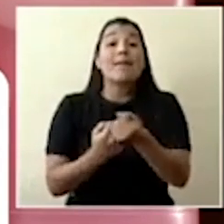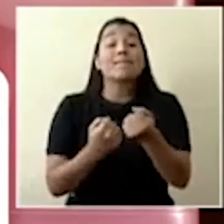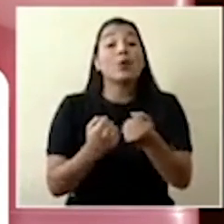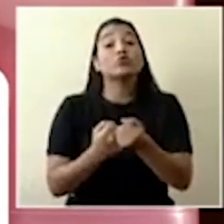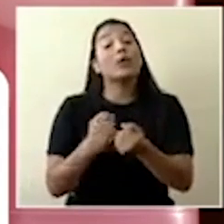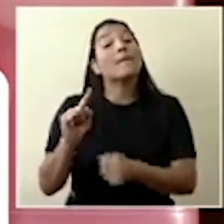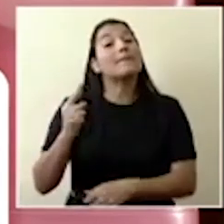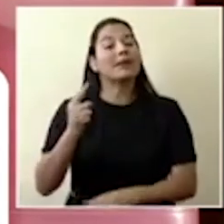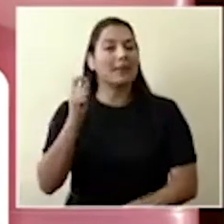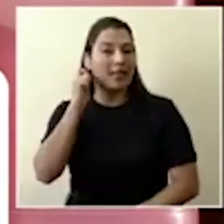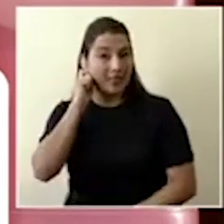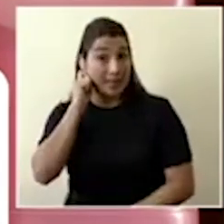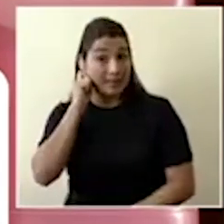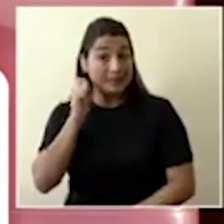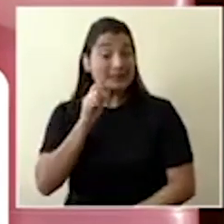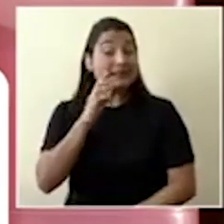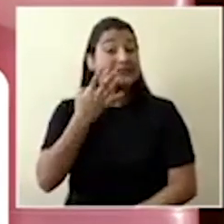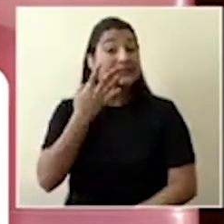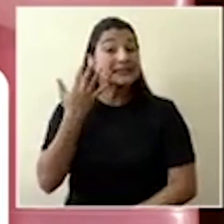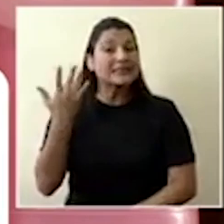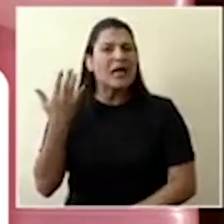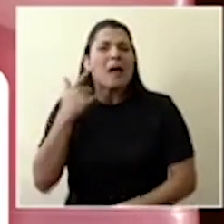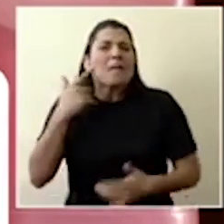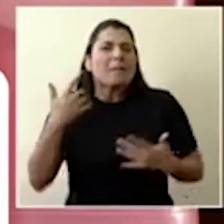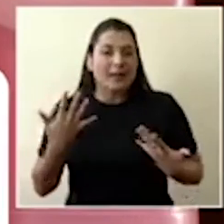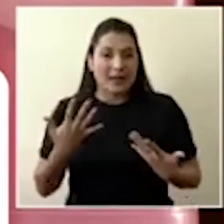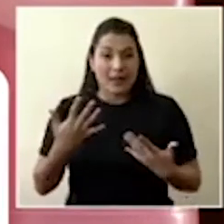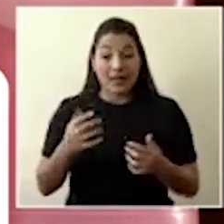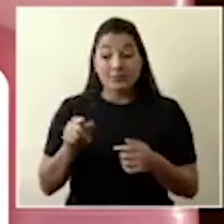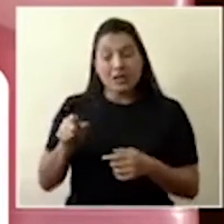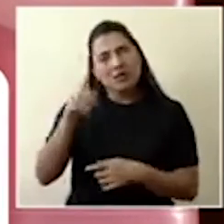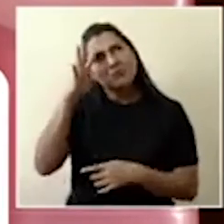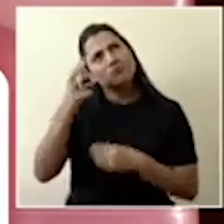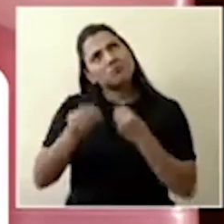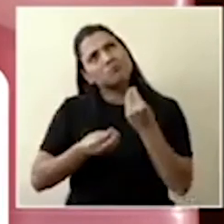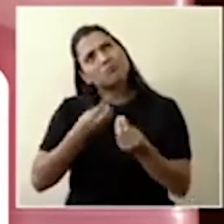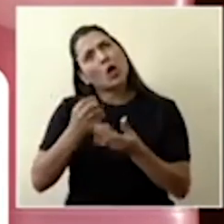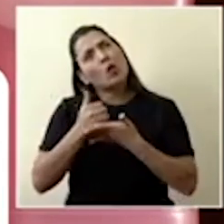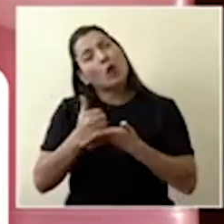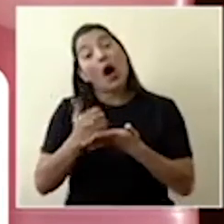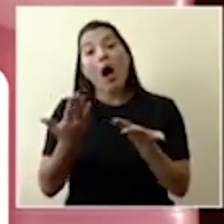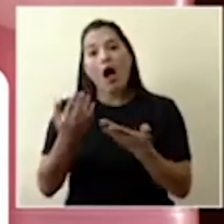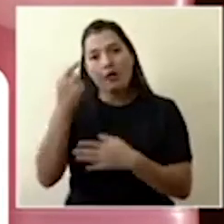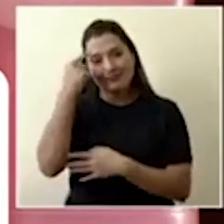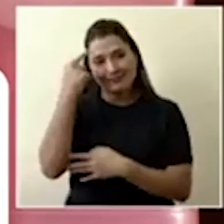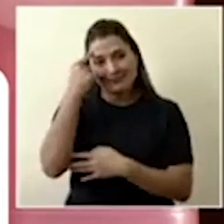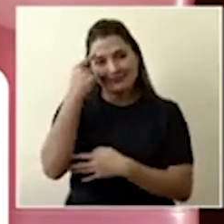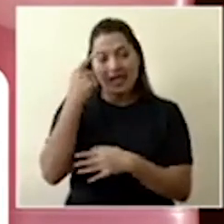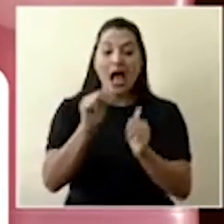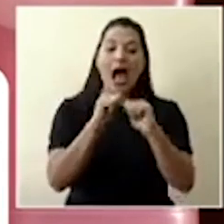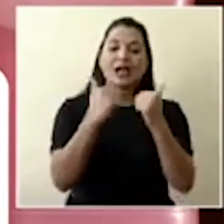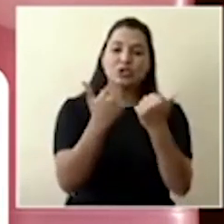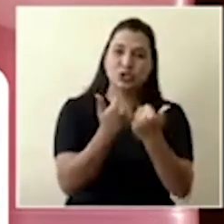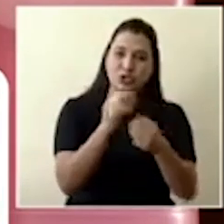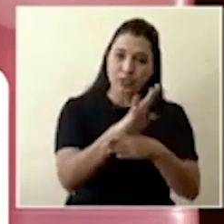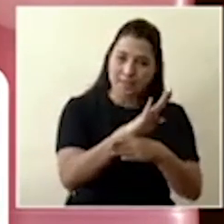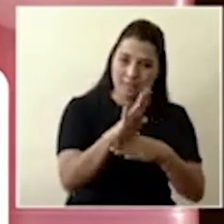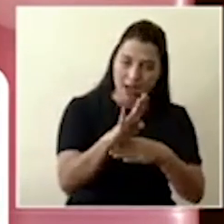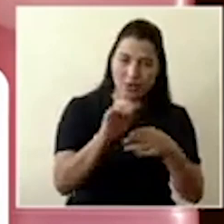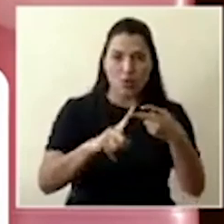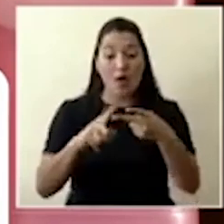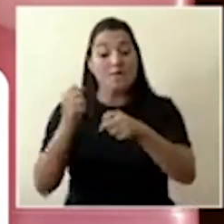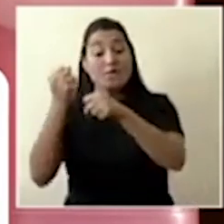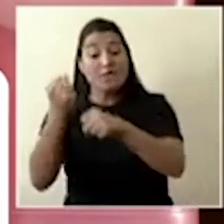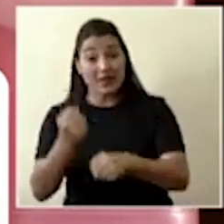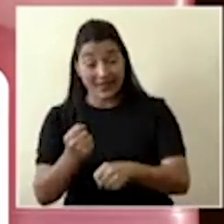Presidencia, para que por medio de las asociaciones bancarias, de la Asociación Bancaria y también de la Federación de